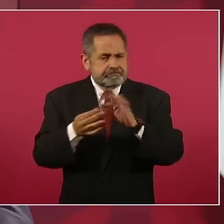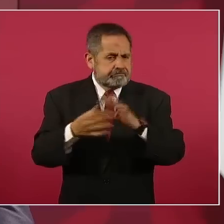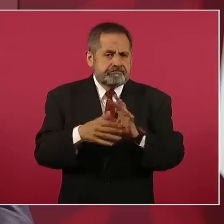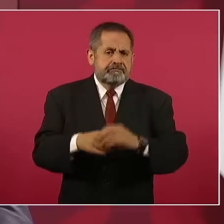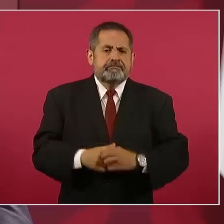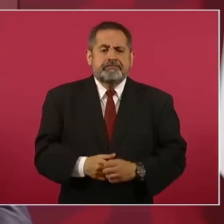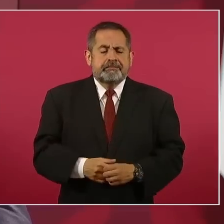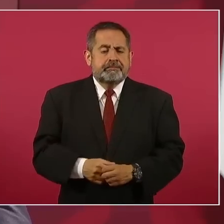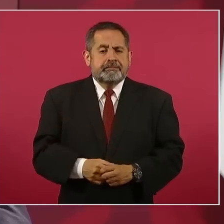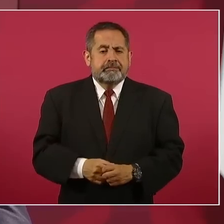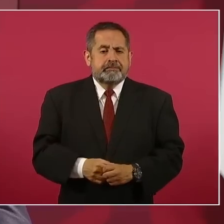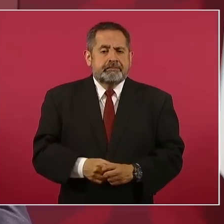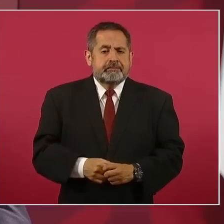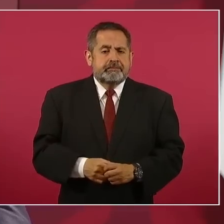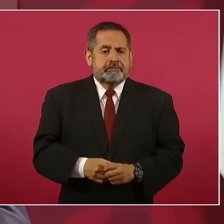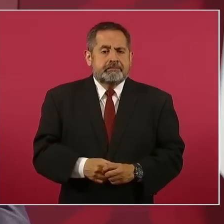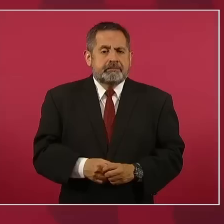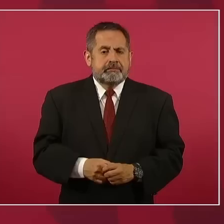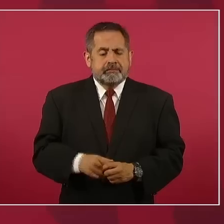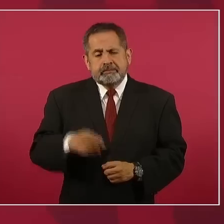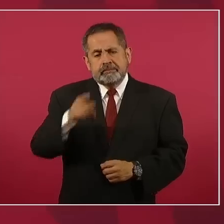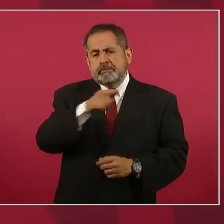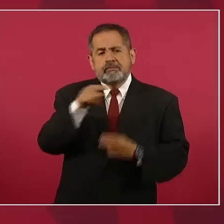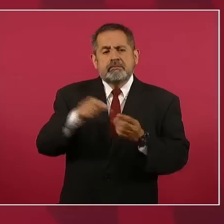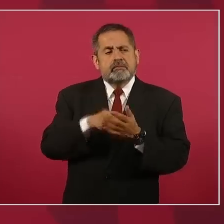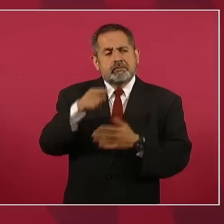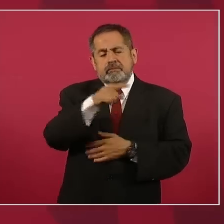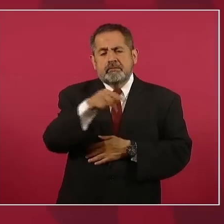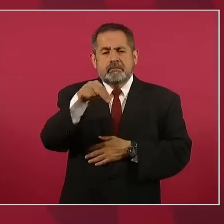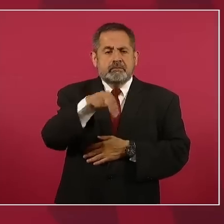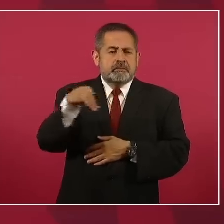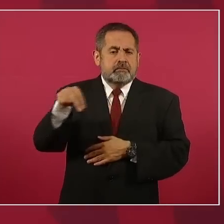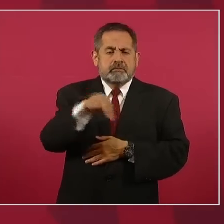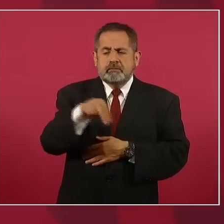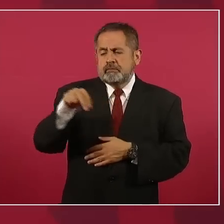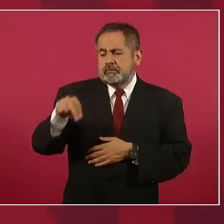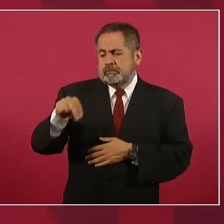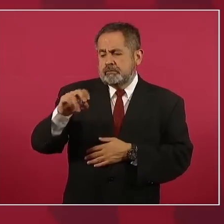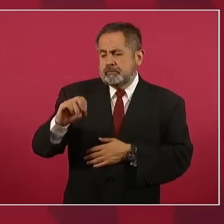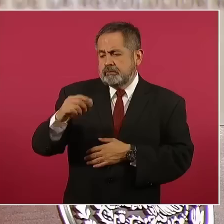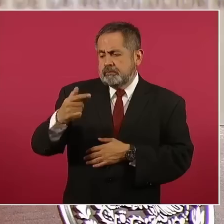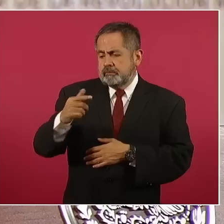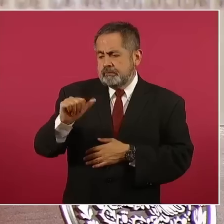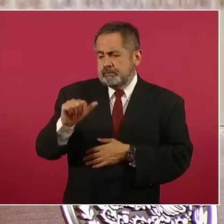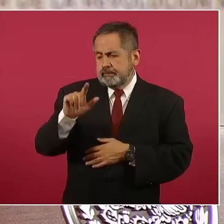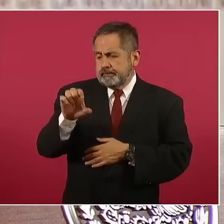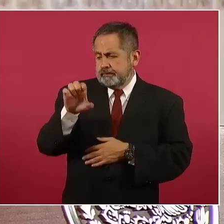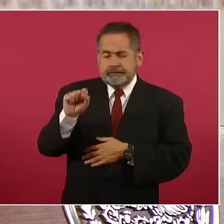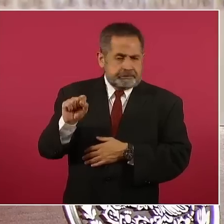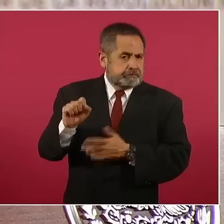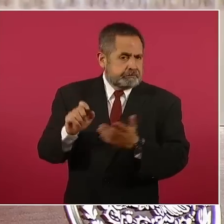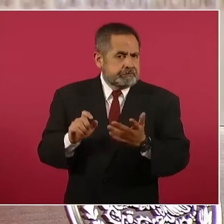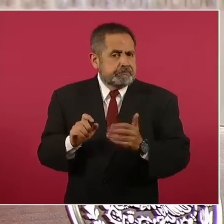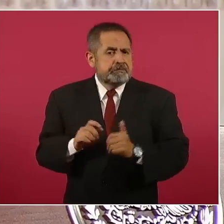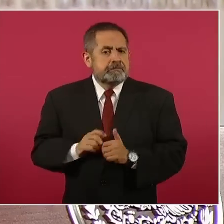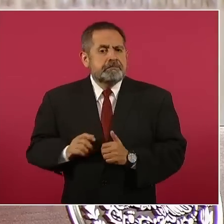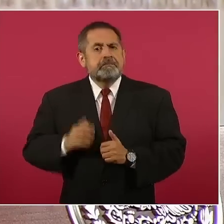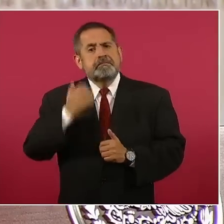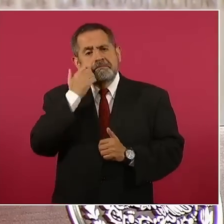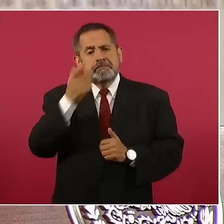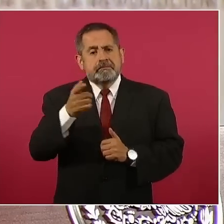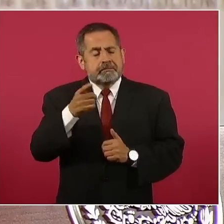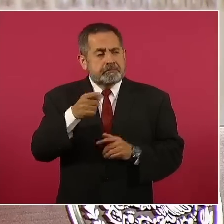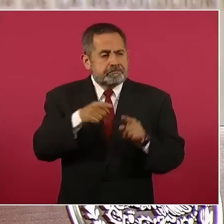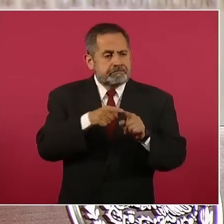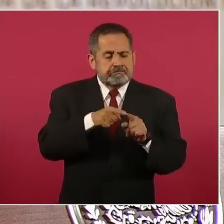Me refiero a Nogales y lo que queremos es hacer un